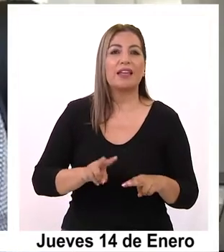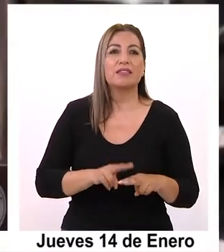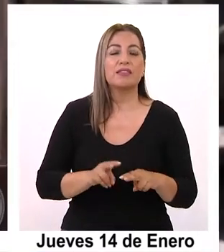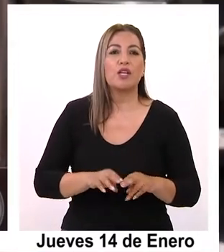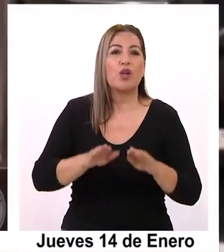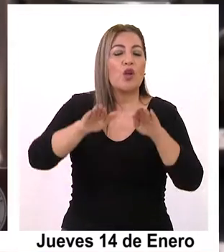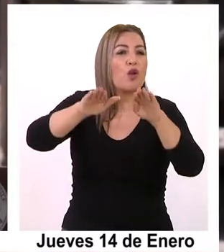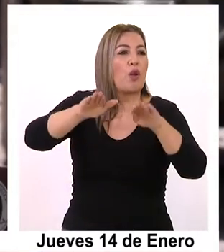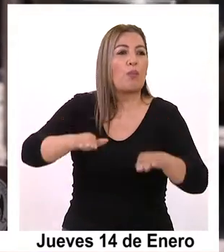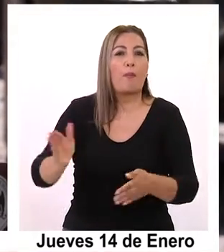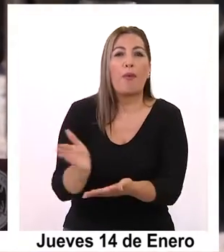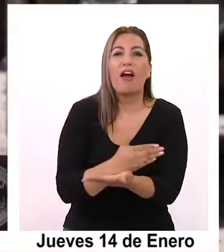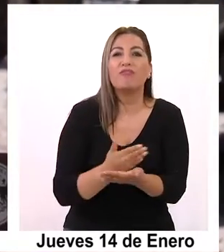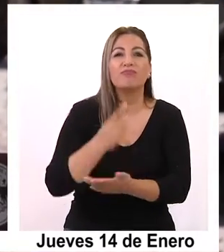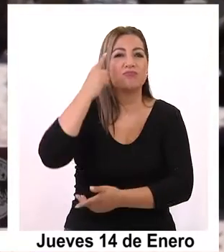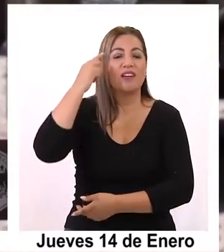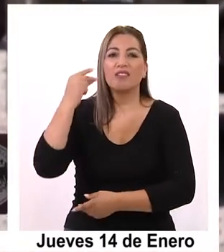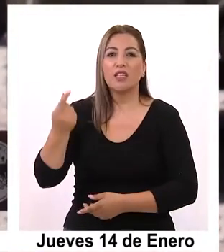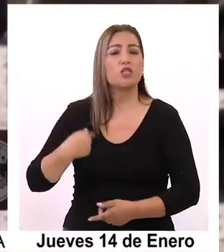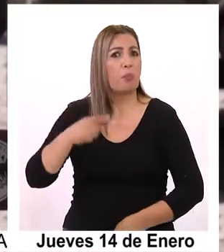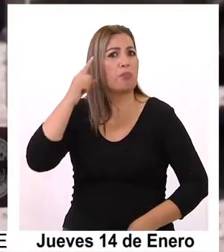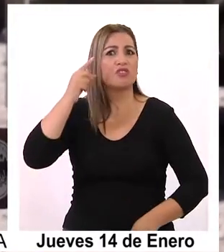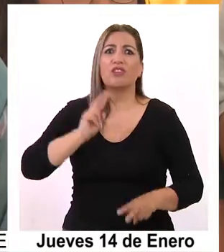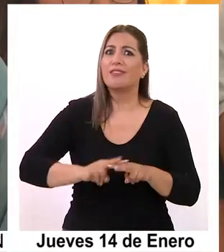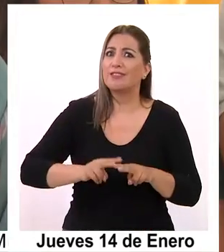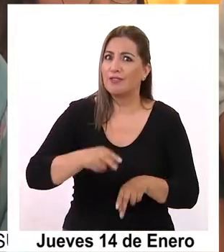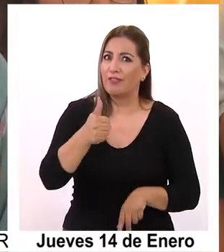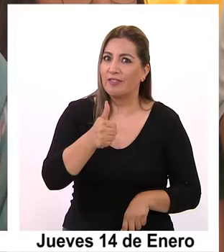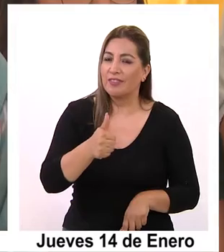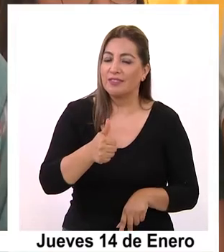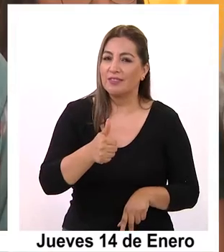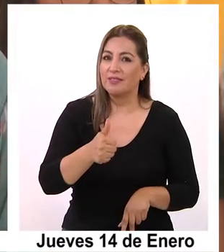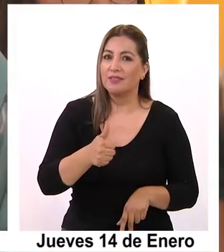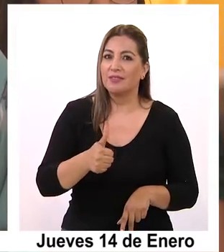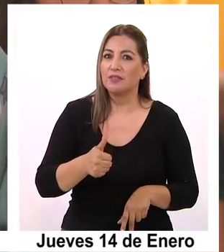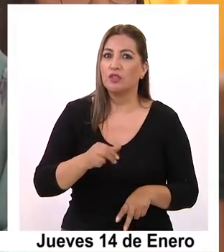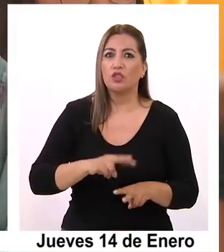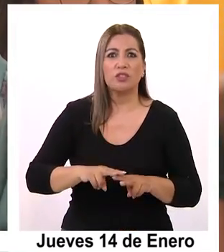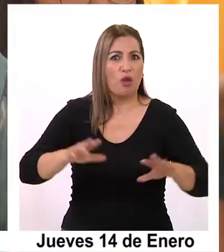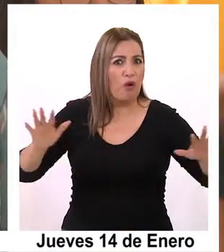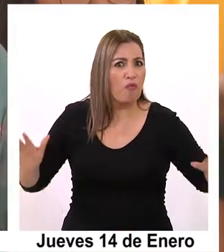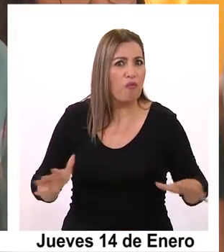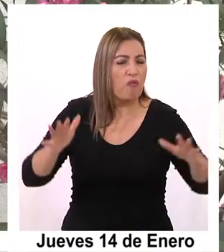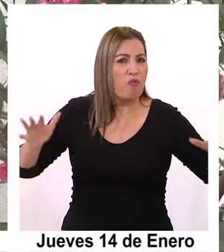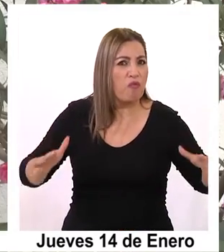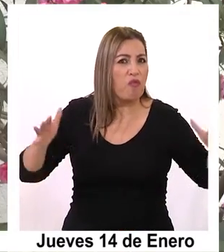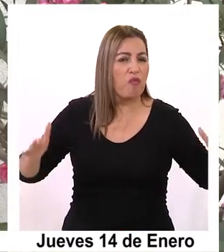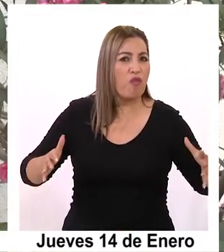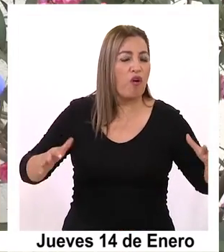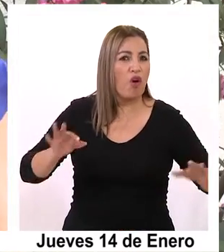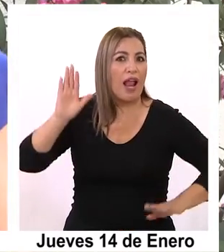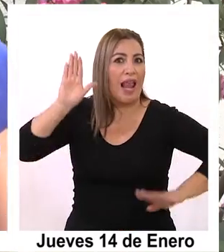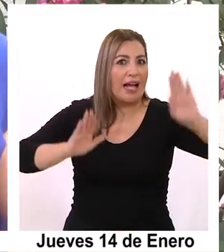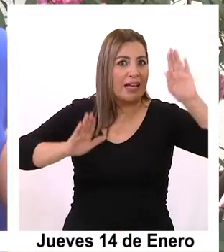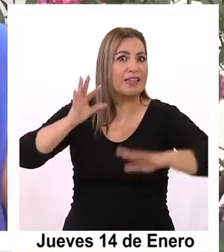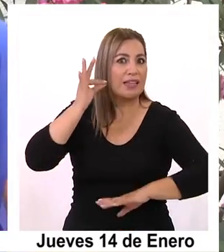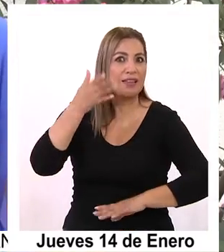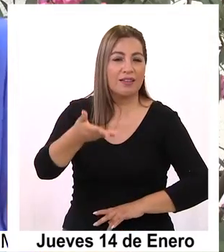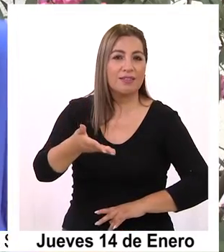receta y yo creo que está resultando. Ahí está el drama. Y yo creo que está agarrando fuerza esa candidatura porque